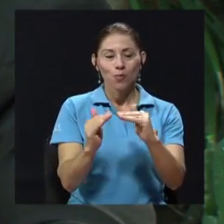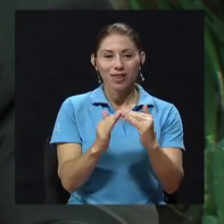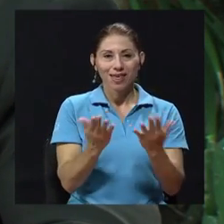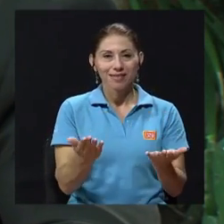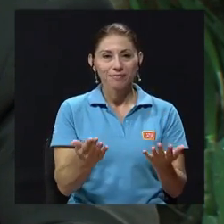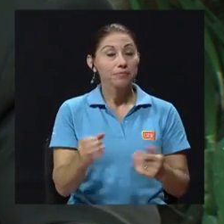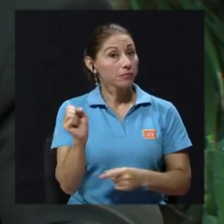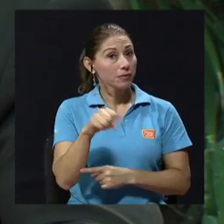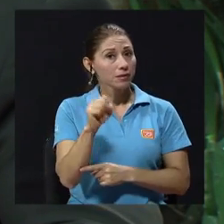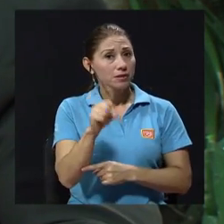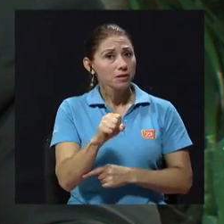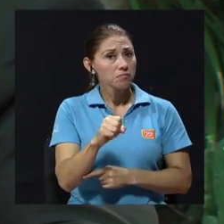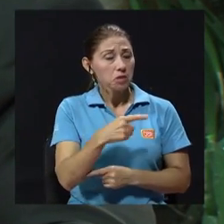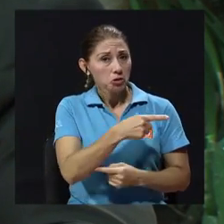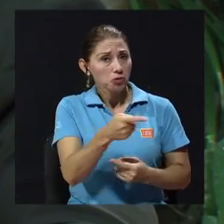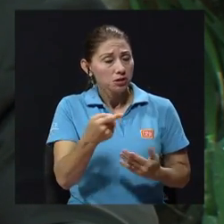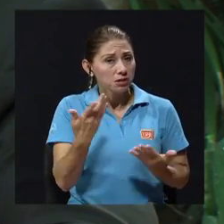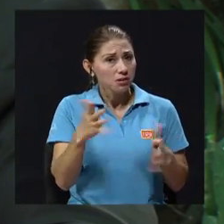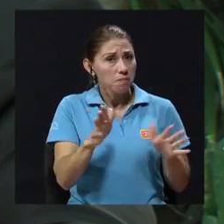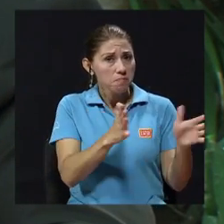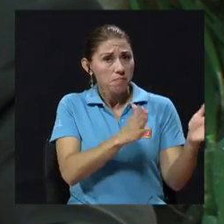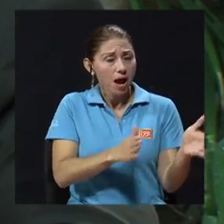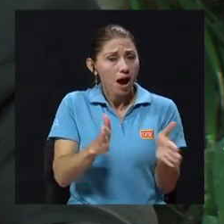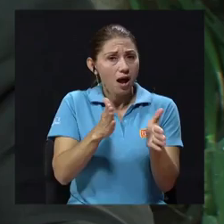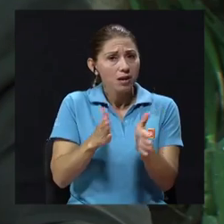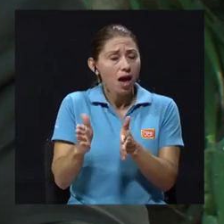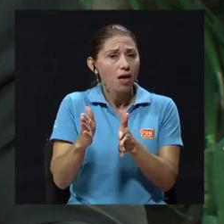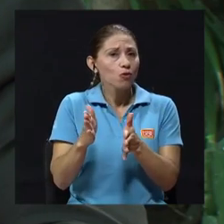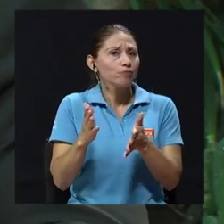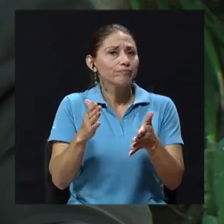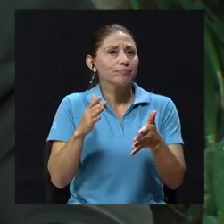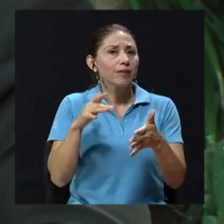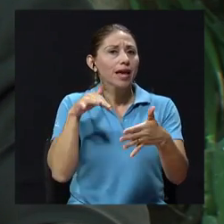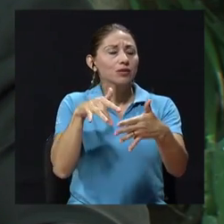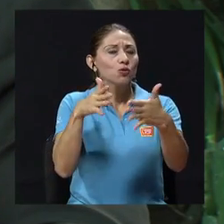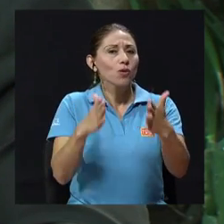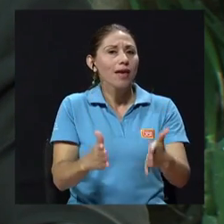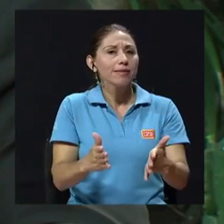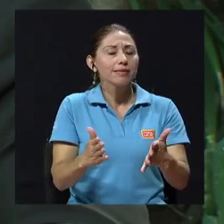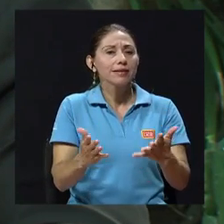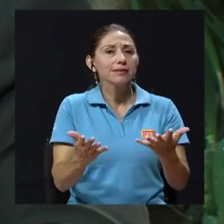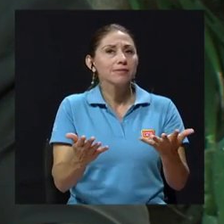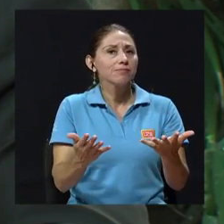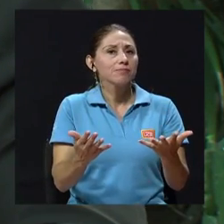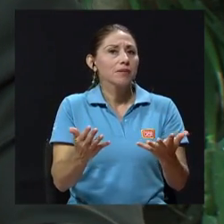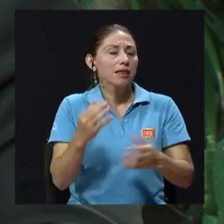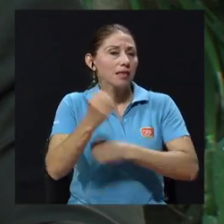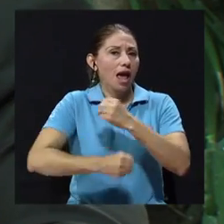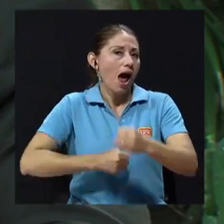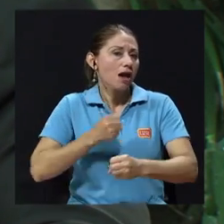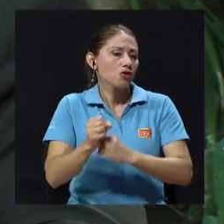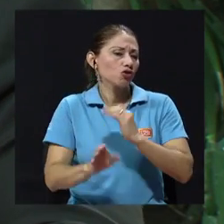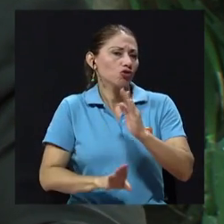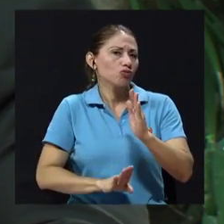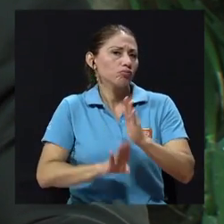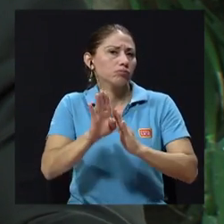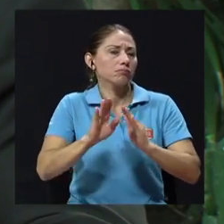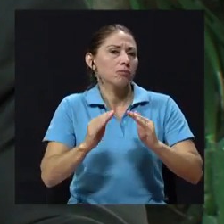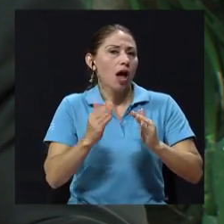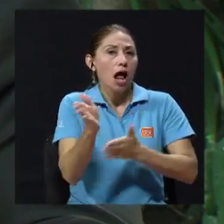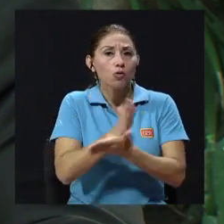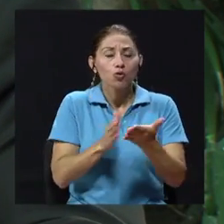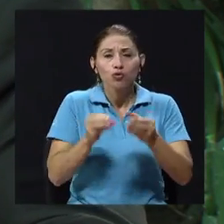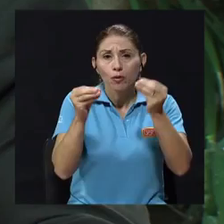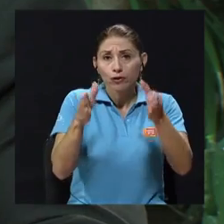Doctora, perdón, ¿y tendrían planeado que tal vez estudiantes de años avanzados o algunos profesores